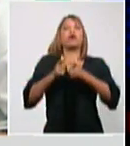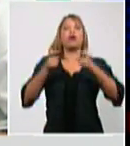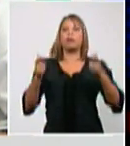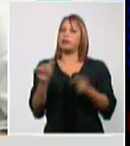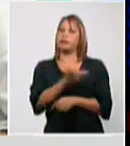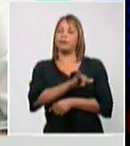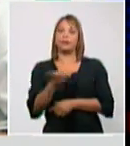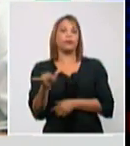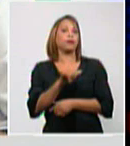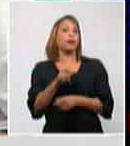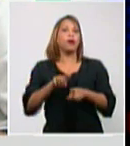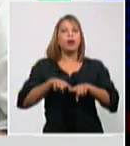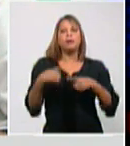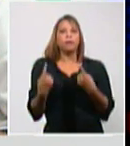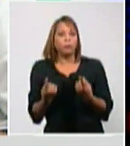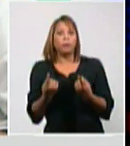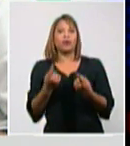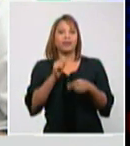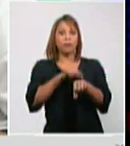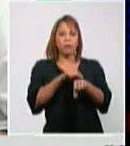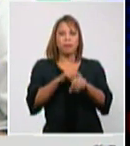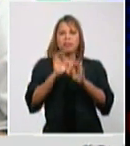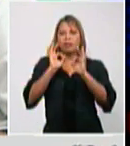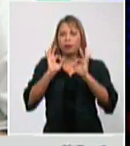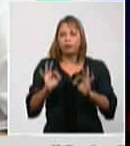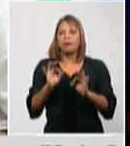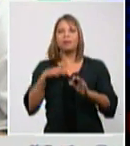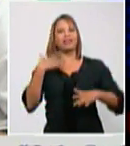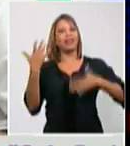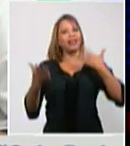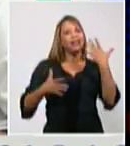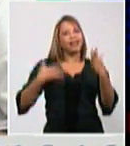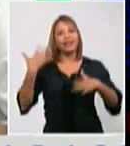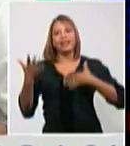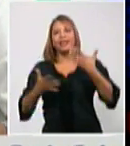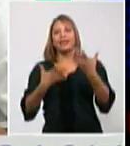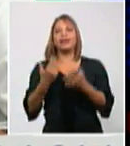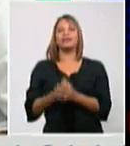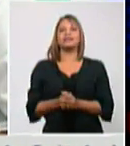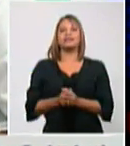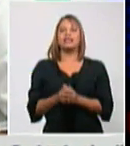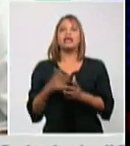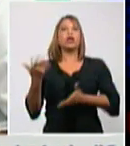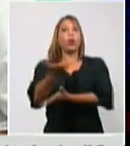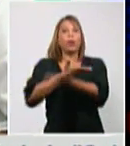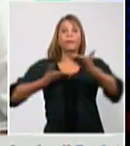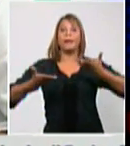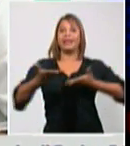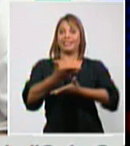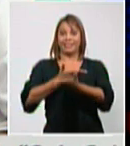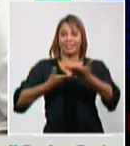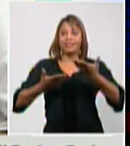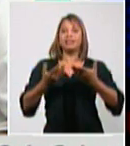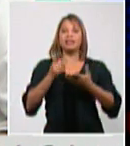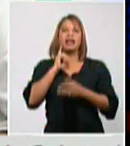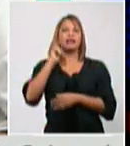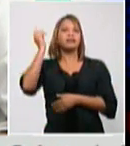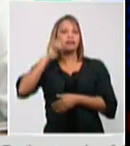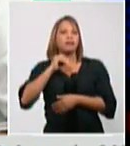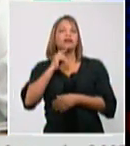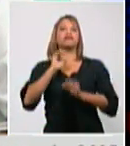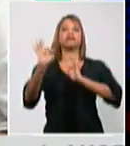Por eso tenemos que en ese momento de alegría, de compartir, pues tener en cuenta estos aspectos.